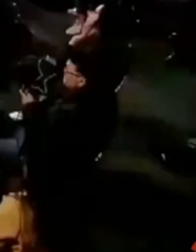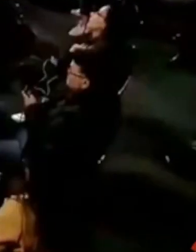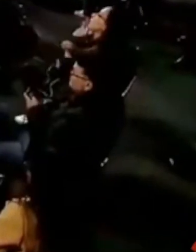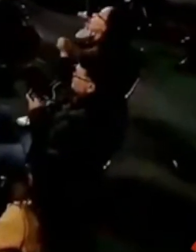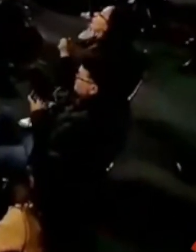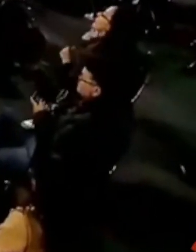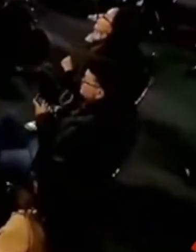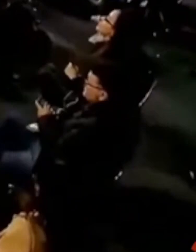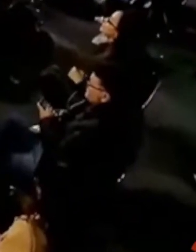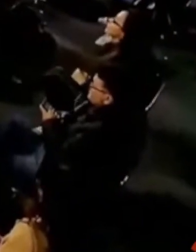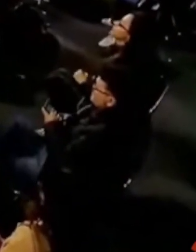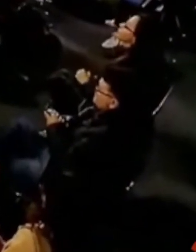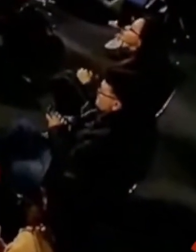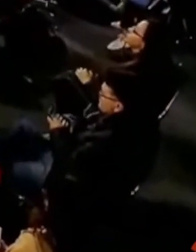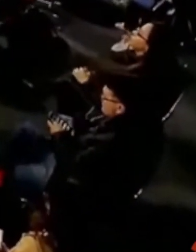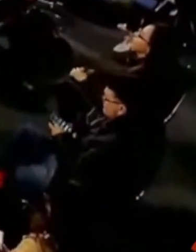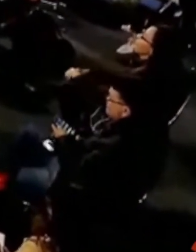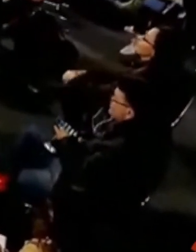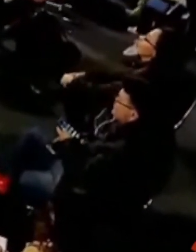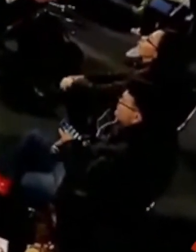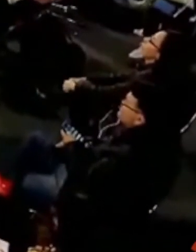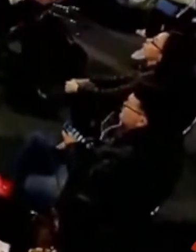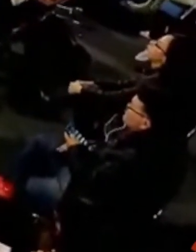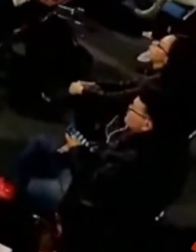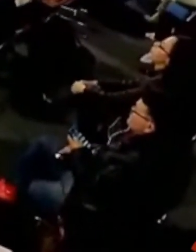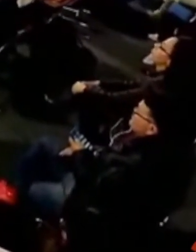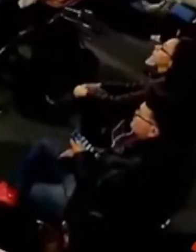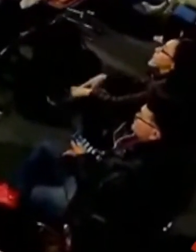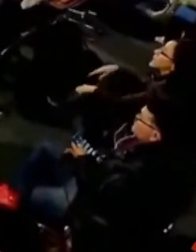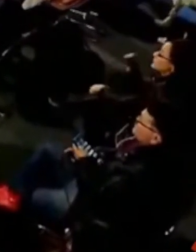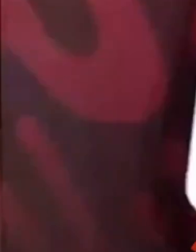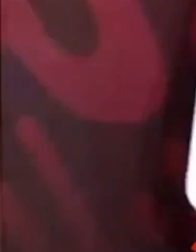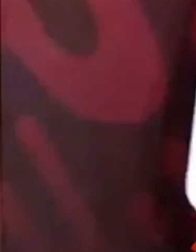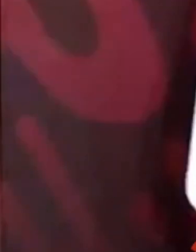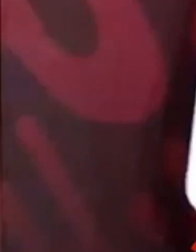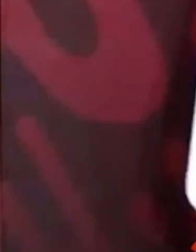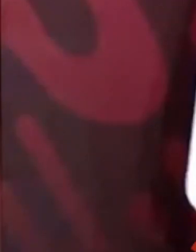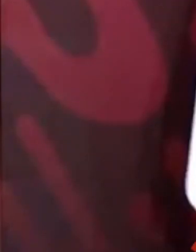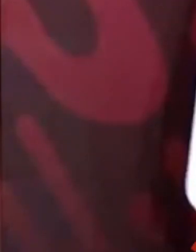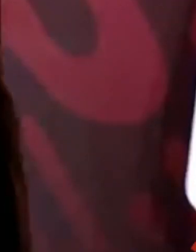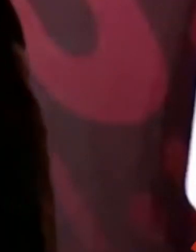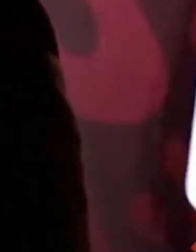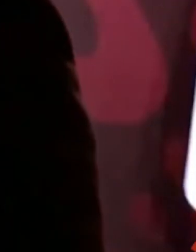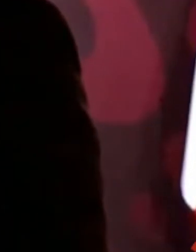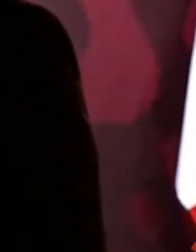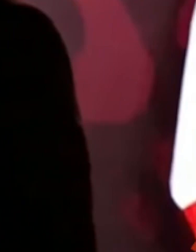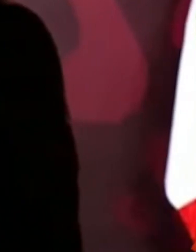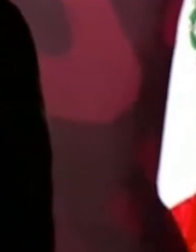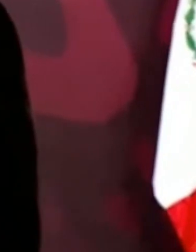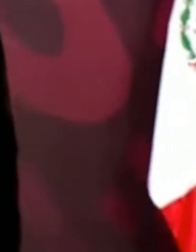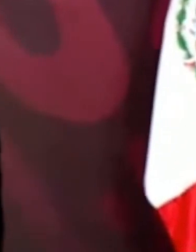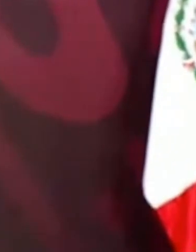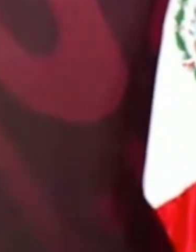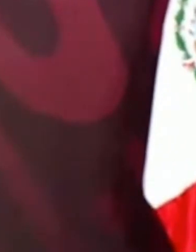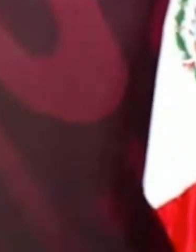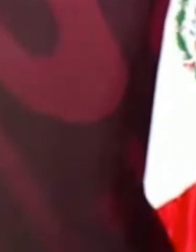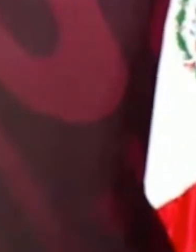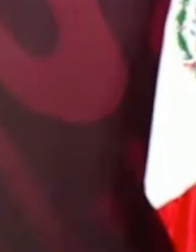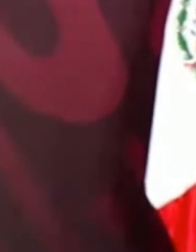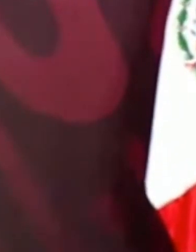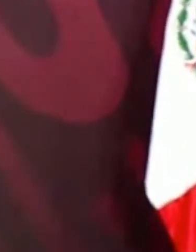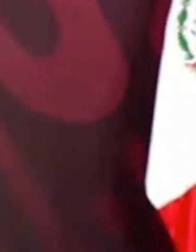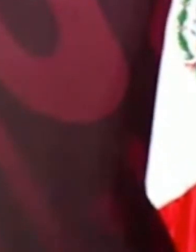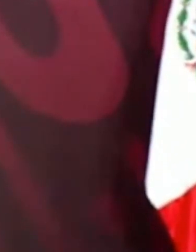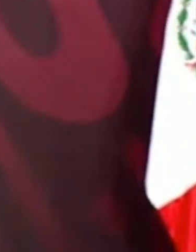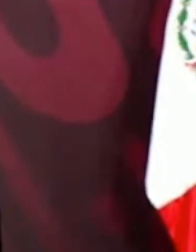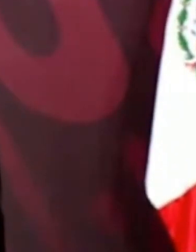Tienen que reformar el artículo 139. Oiga, pero no hay ningún artículo 139 en la Constitución. No, no,